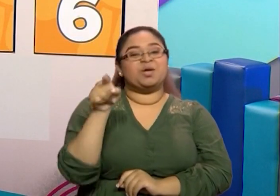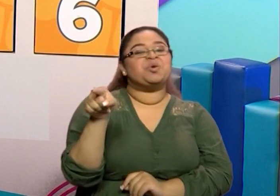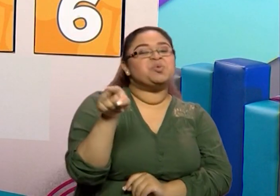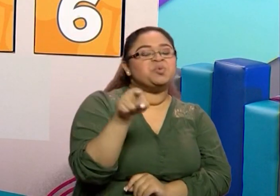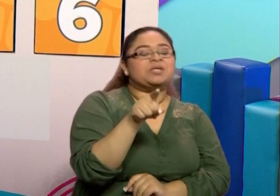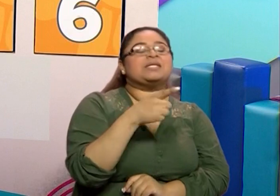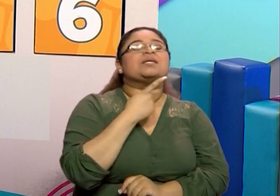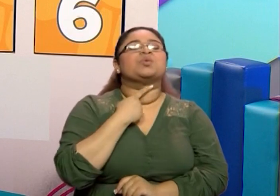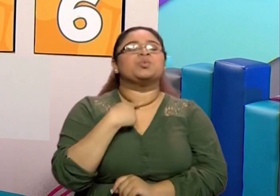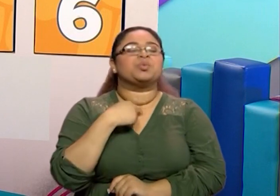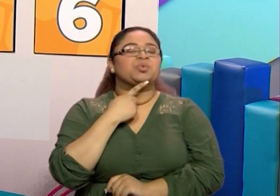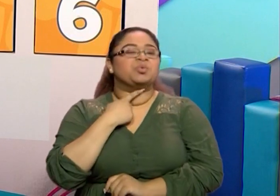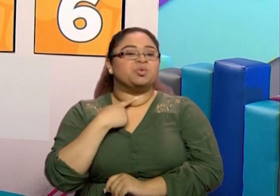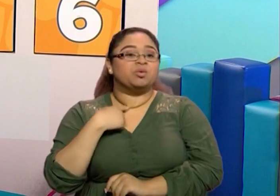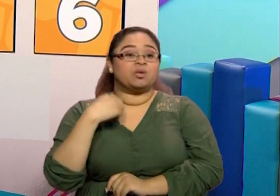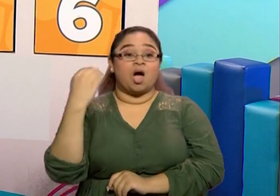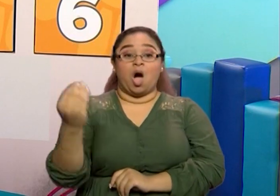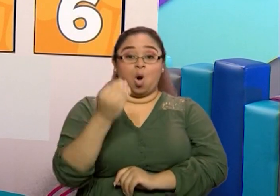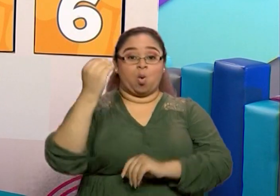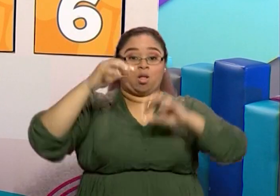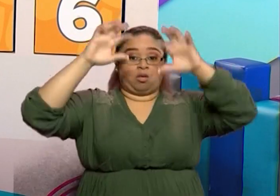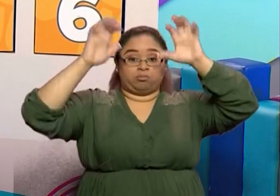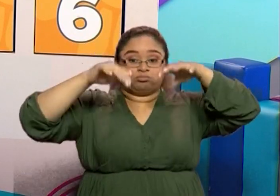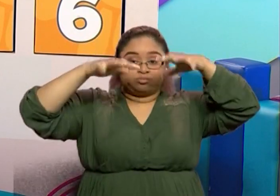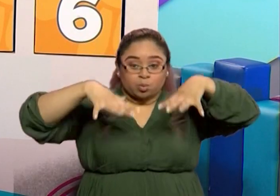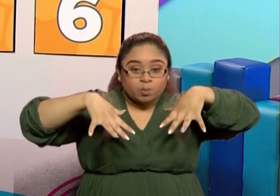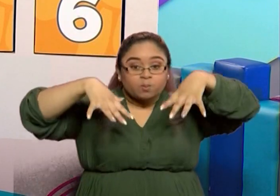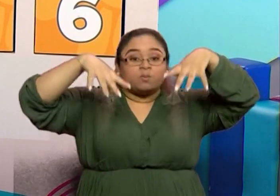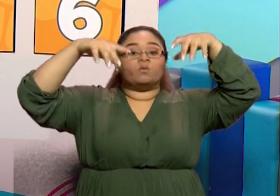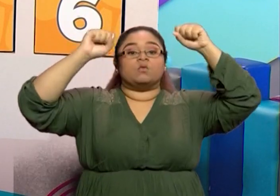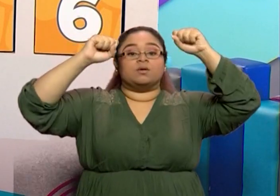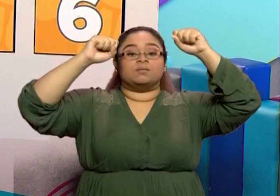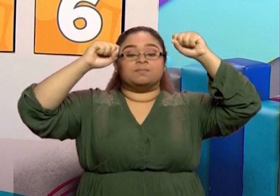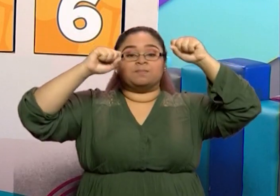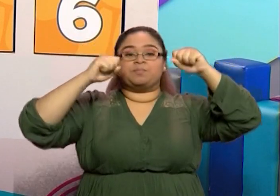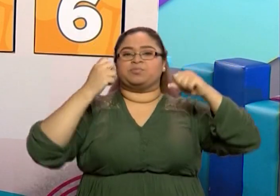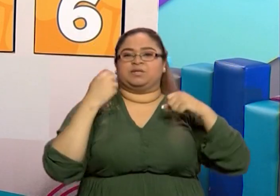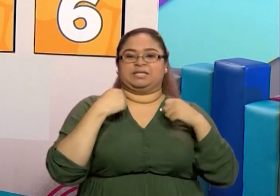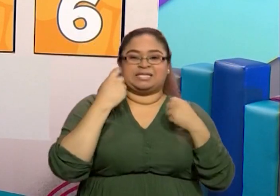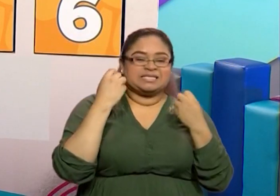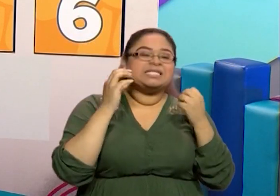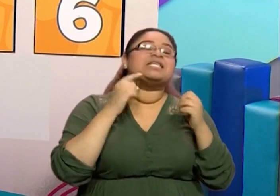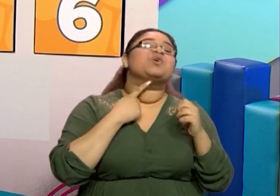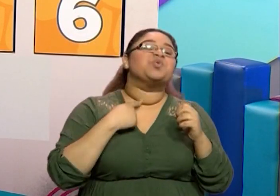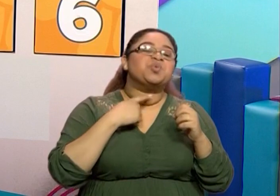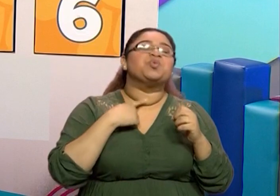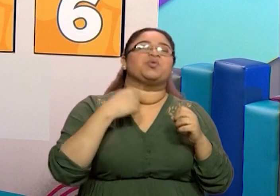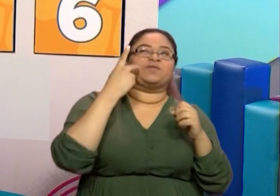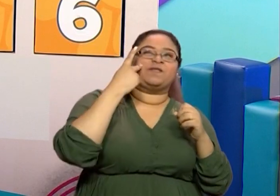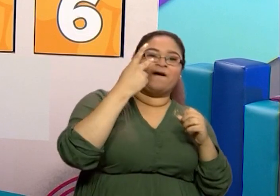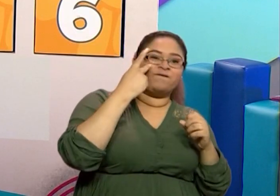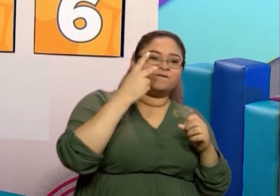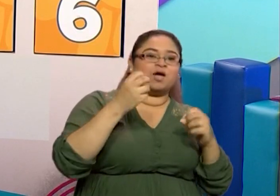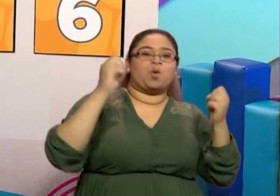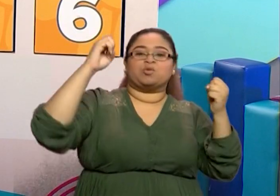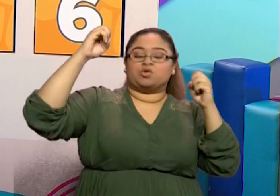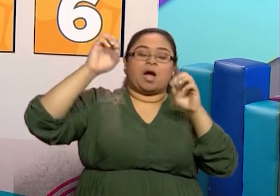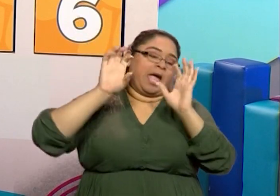encanta ver. Después que pasa la lluvia, miren qué interesante, ¿eh? Después que pasa la lluvia y comienza a